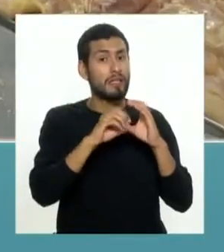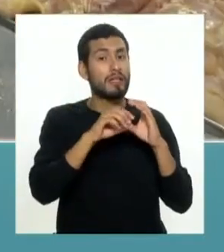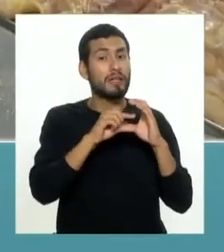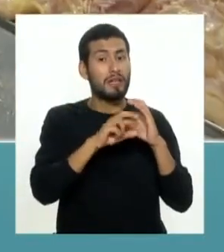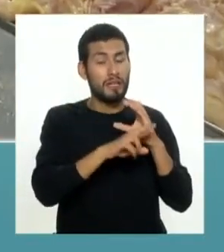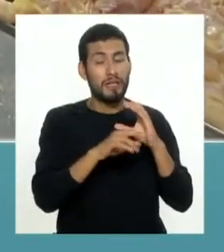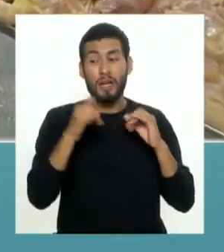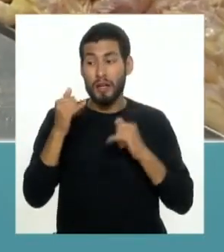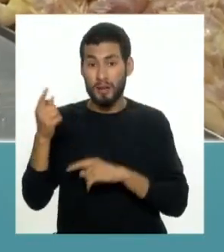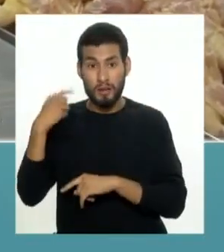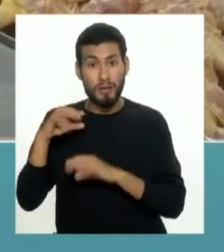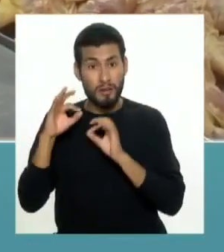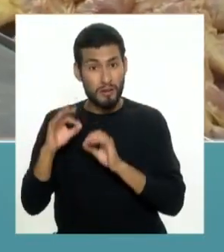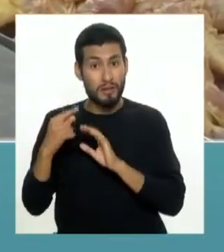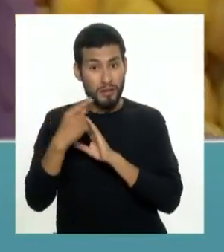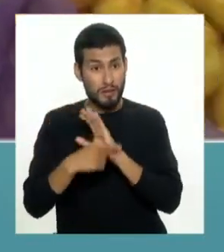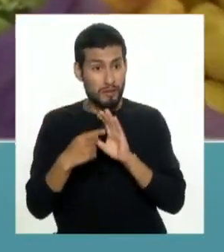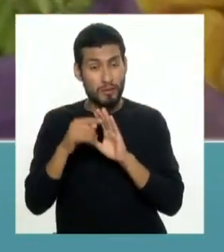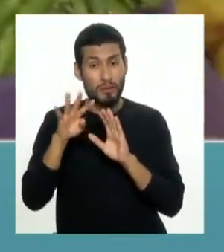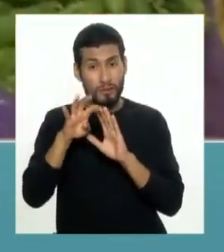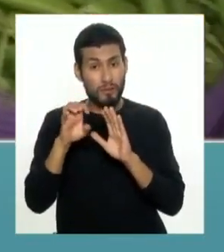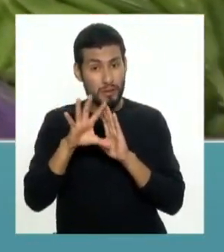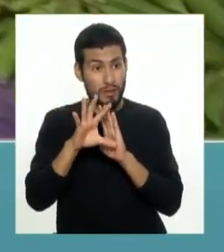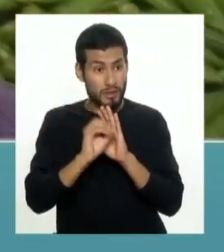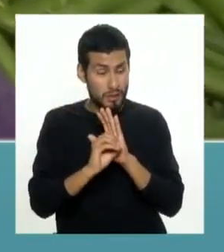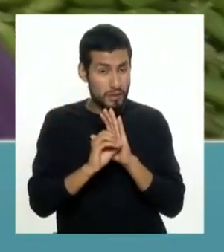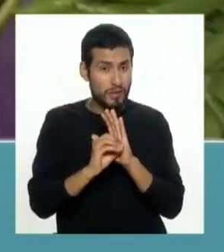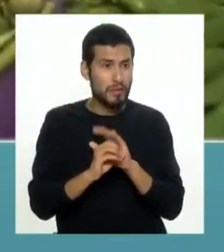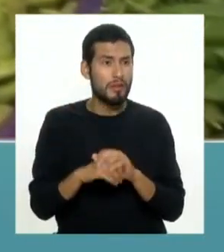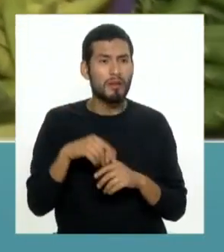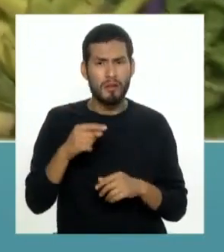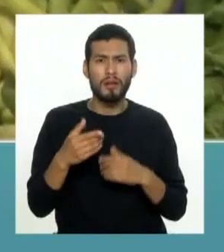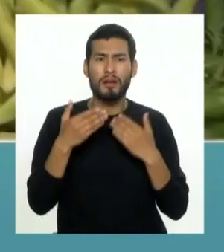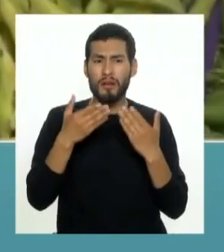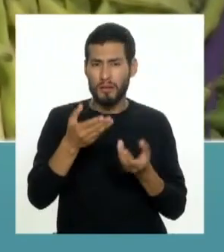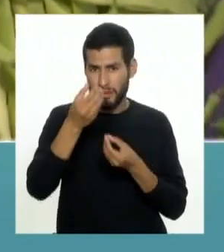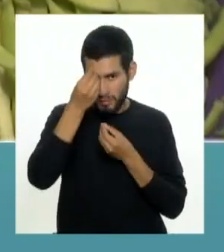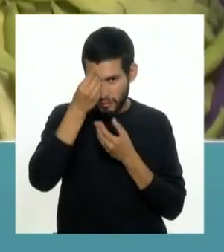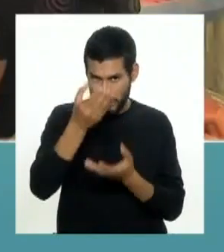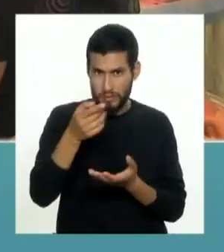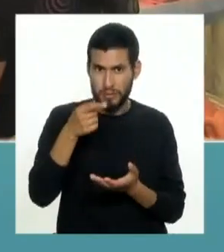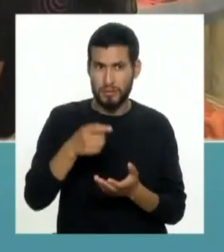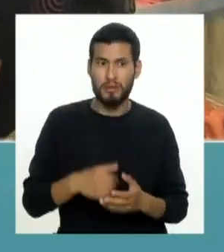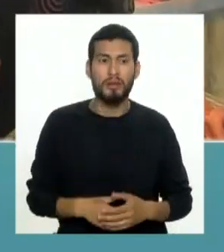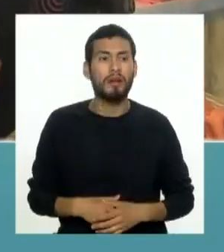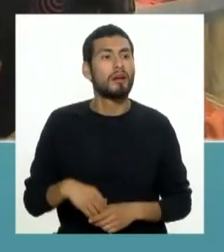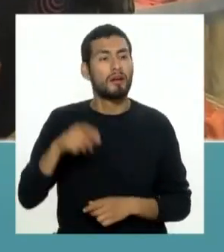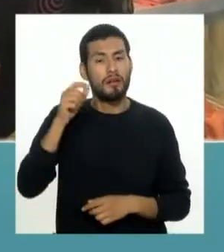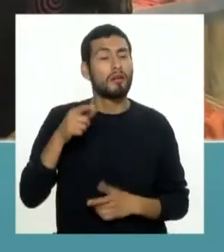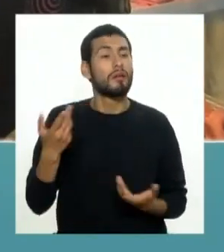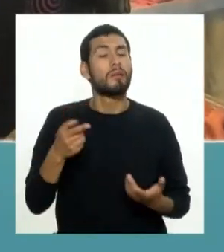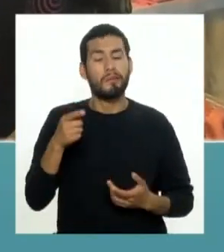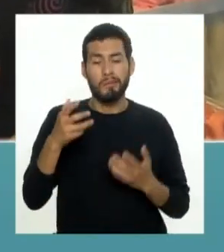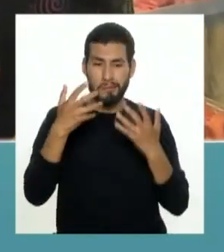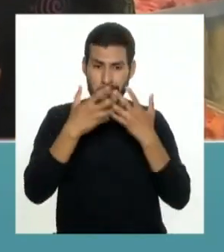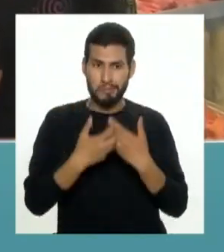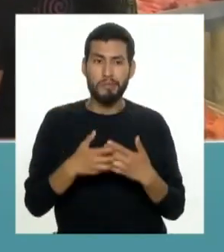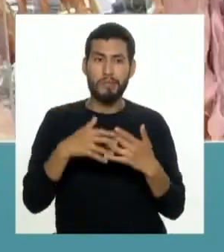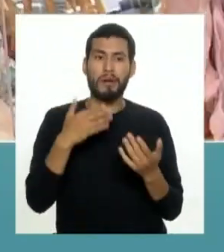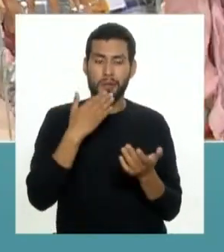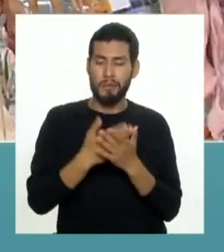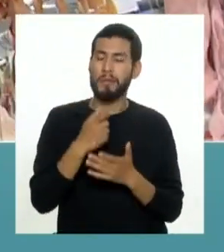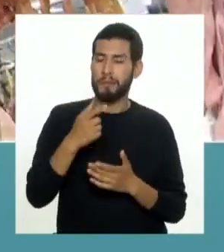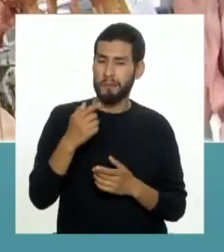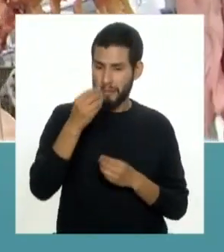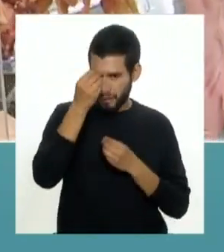450 tienes el mismo círculo y dice 450 entonces le estás informando al deber al consumidor con lo cual la empresa está cumpliendo con su